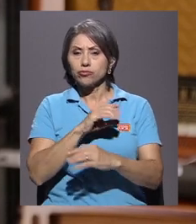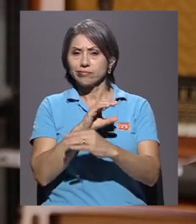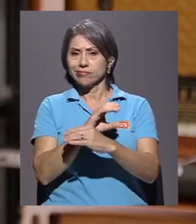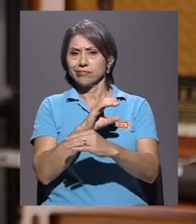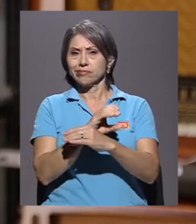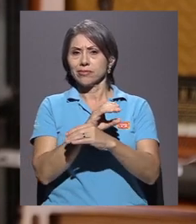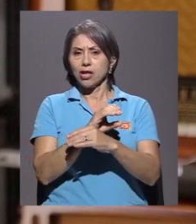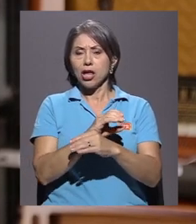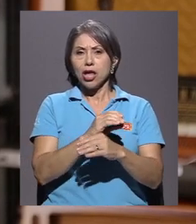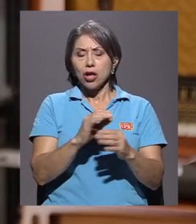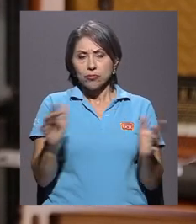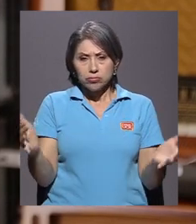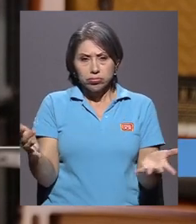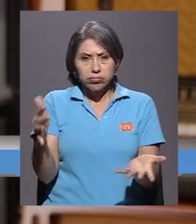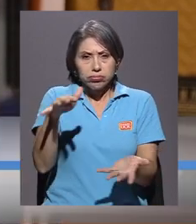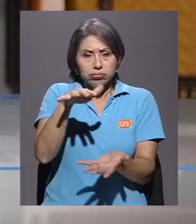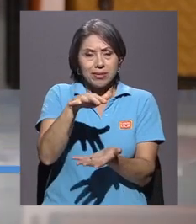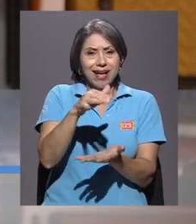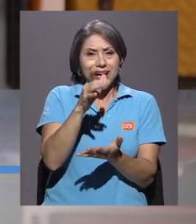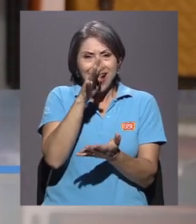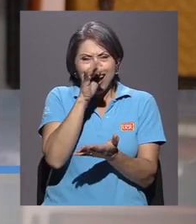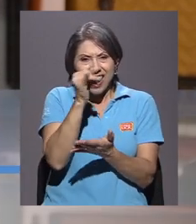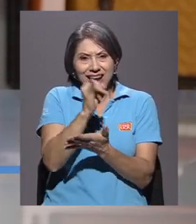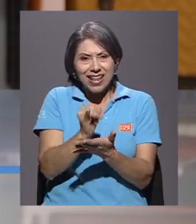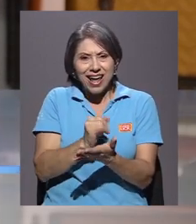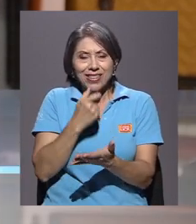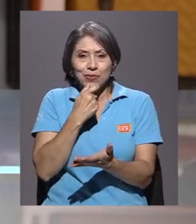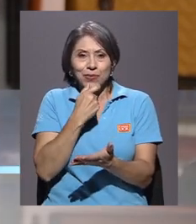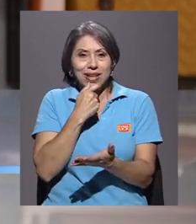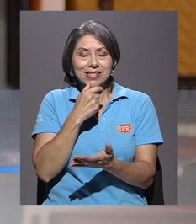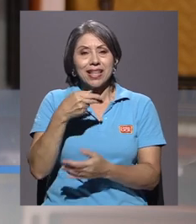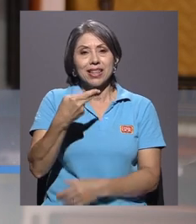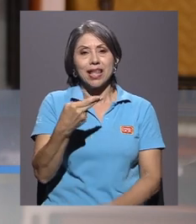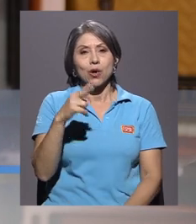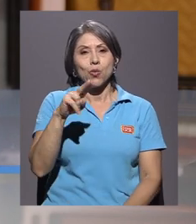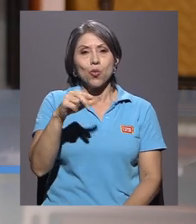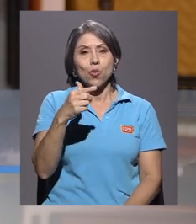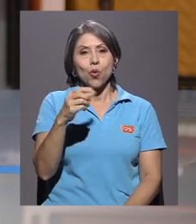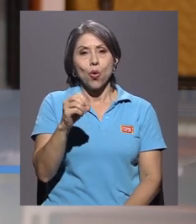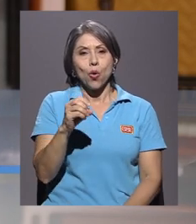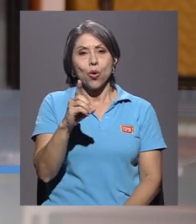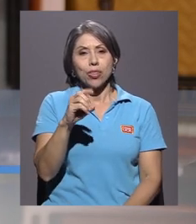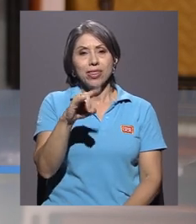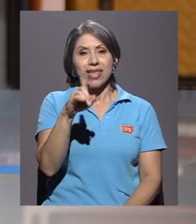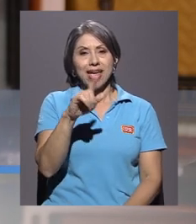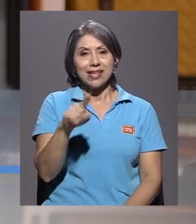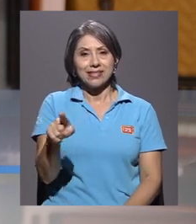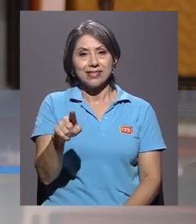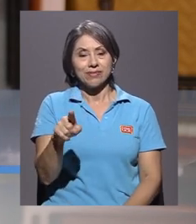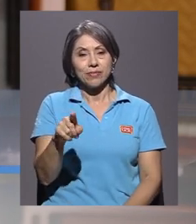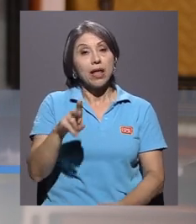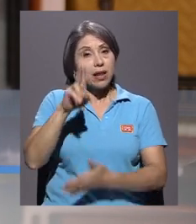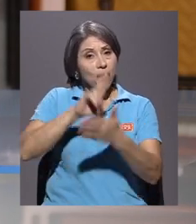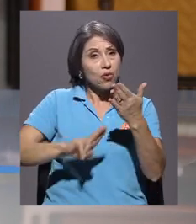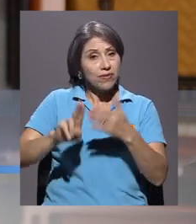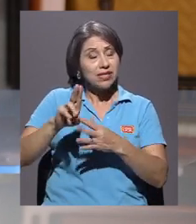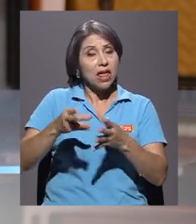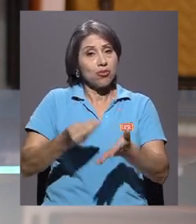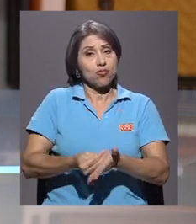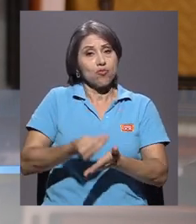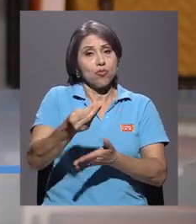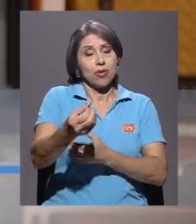colección de caricaturas de Hugo Díaz que la universidad adquirió en el transcurso del